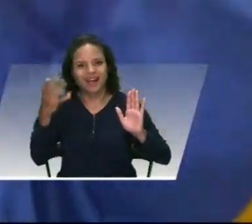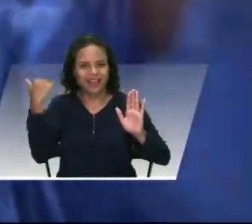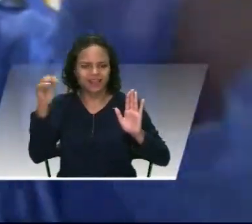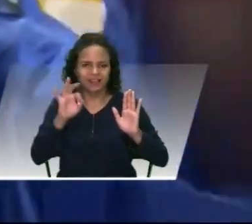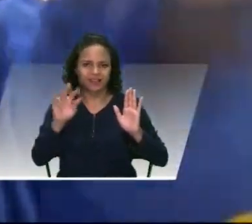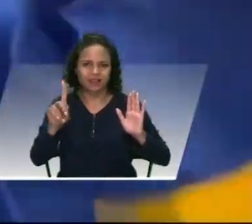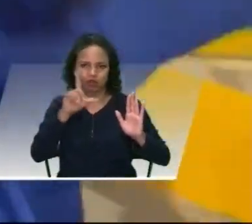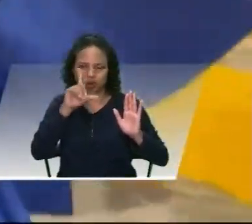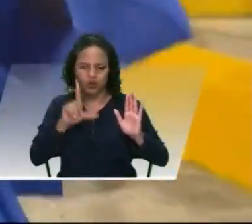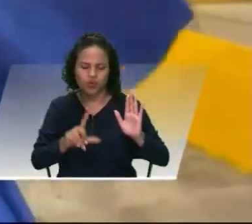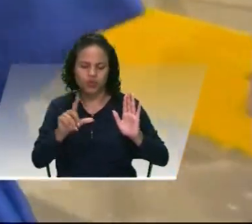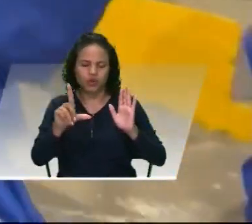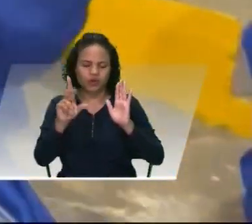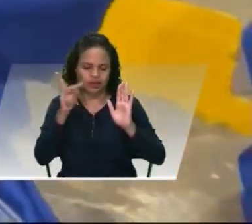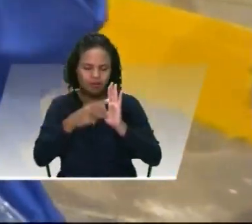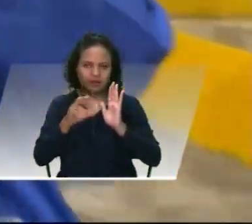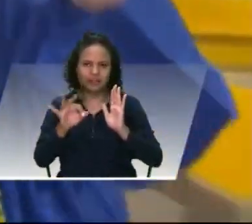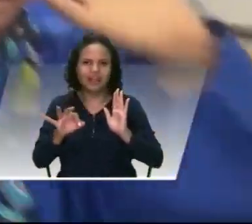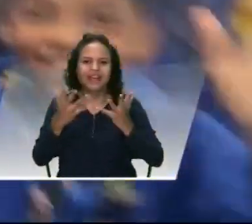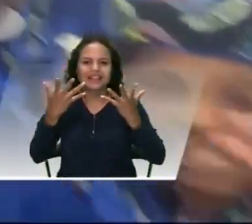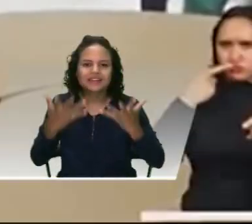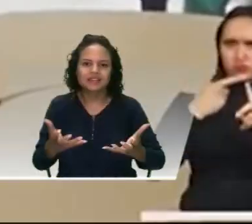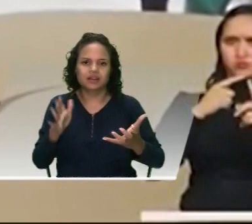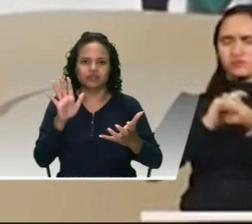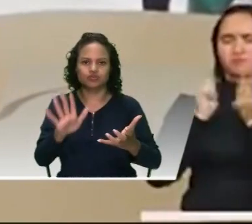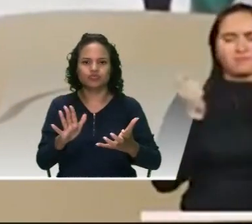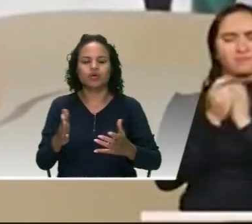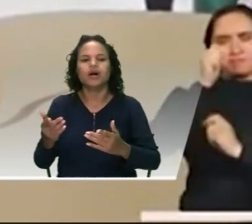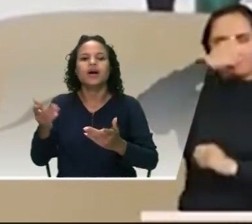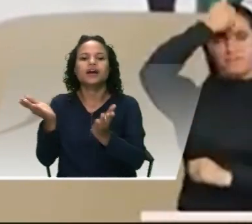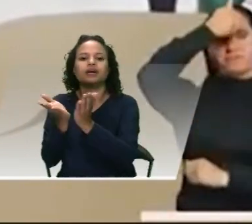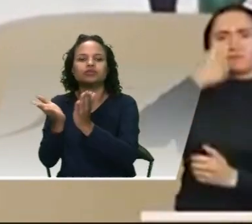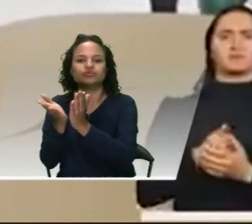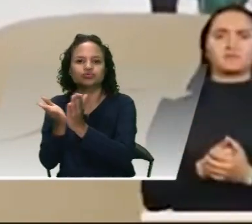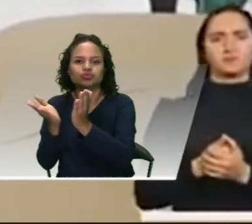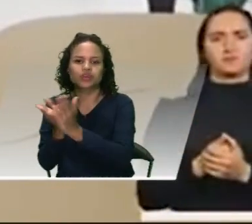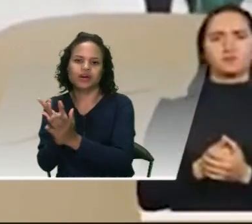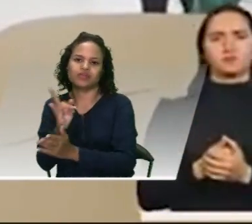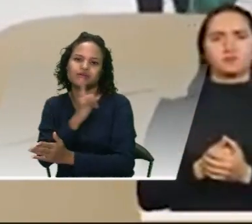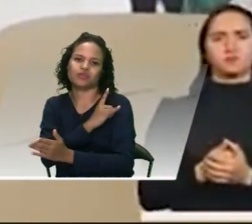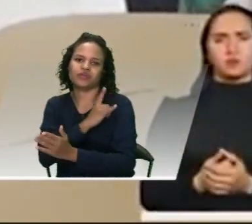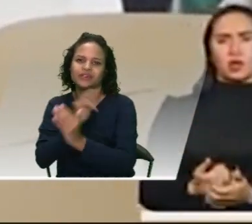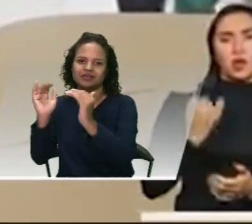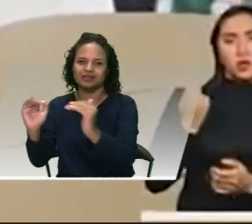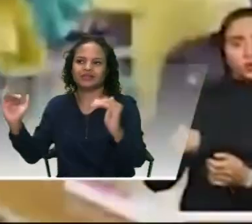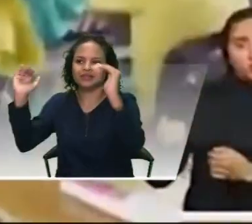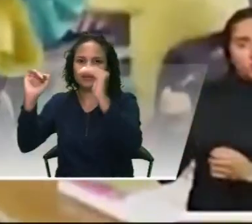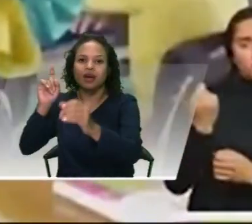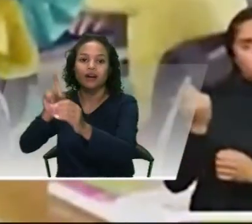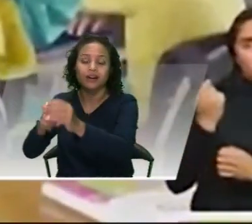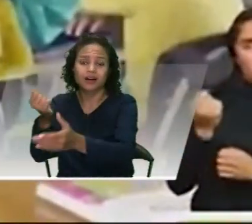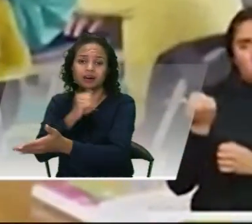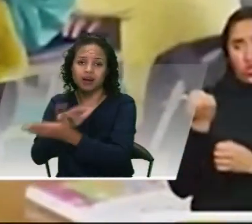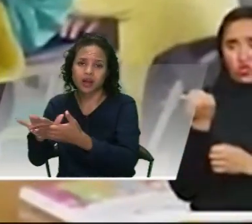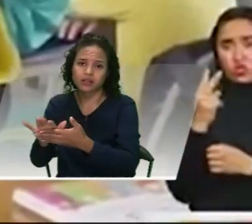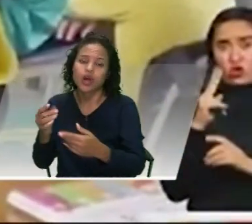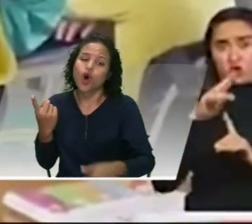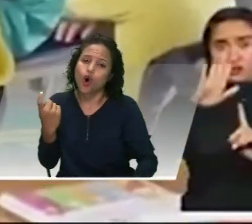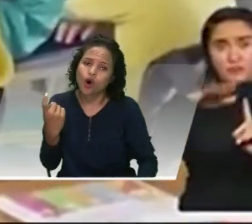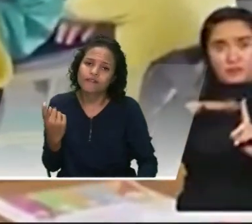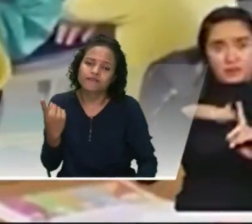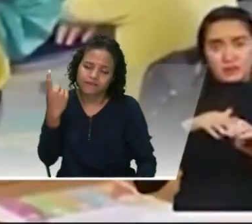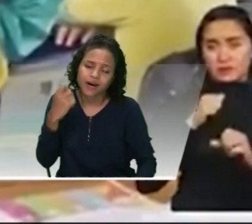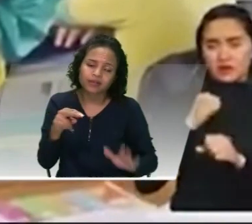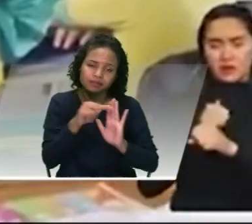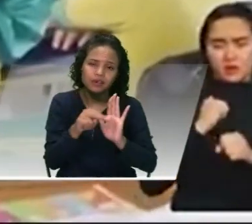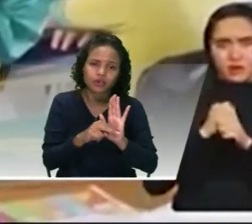establece la gratuidad en los programas de pregrado en las instituciones públicas de educación superior, pero que aún falta reglamentar. Logramos